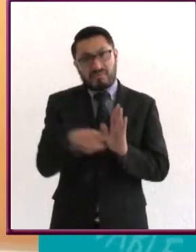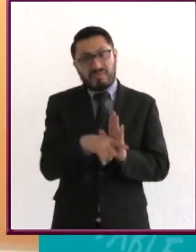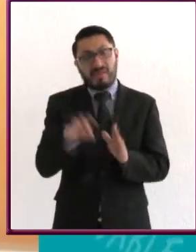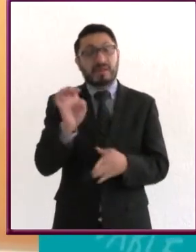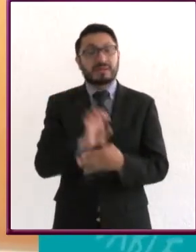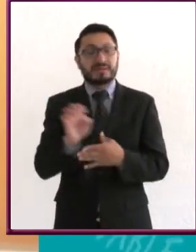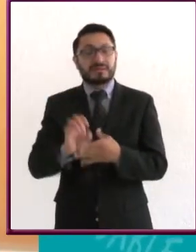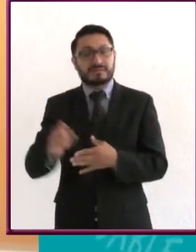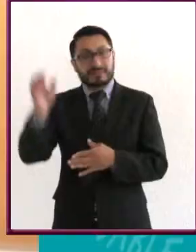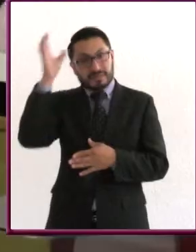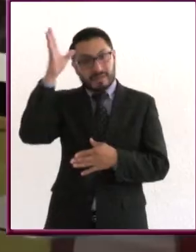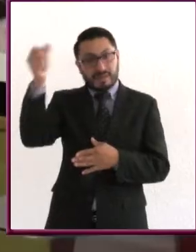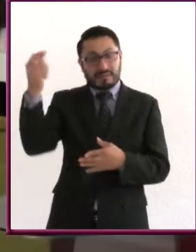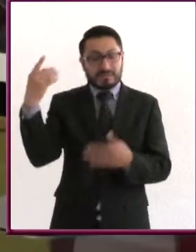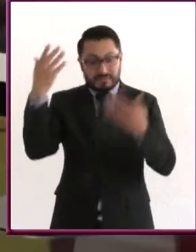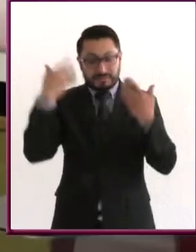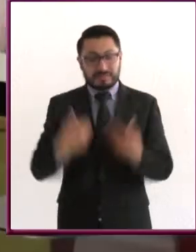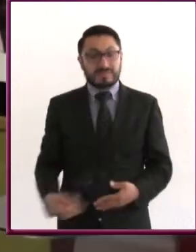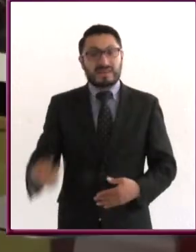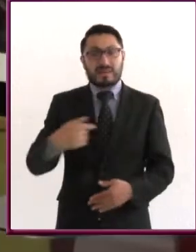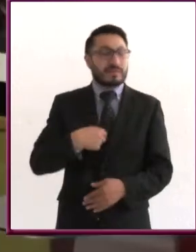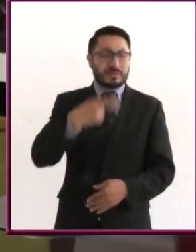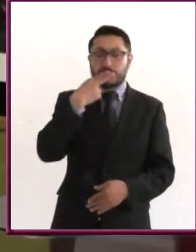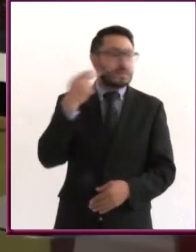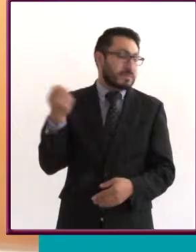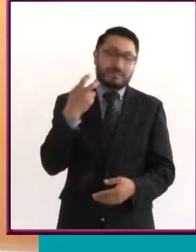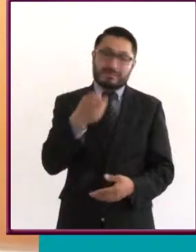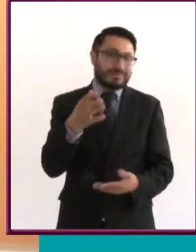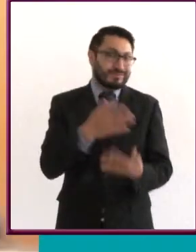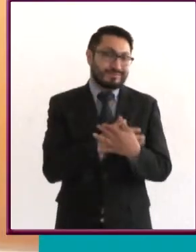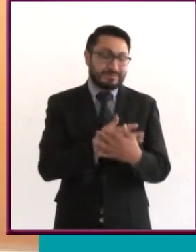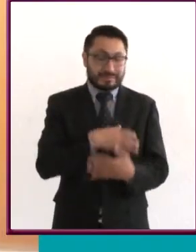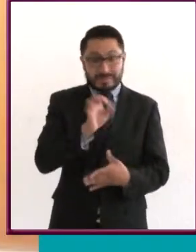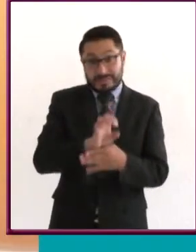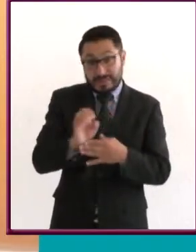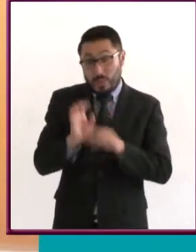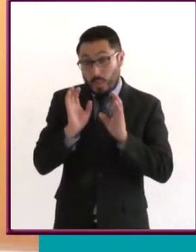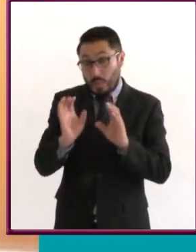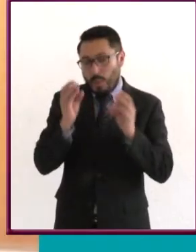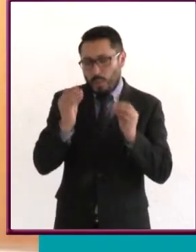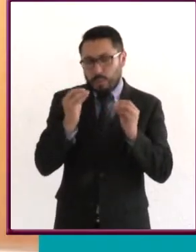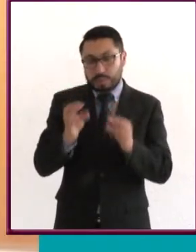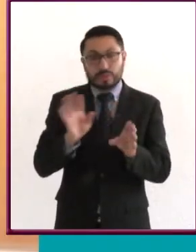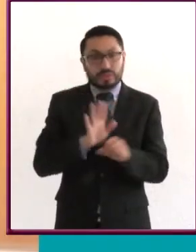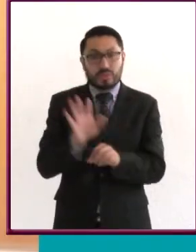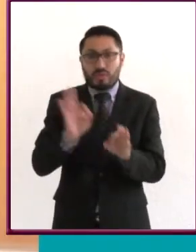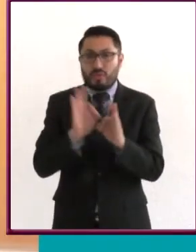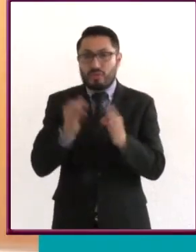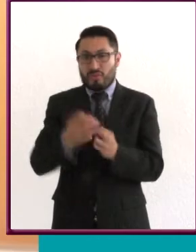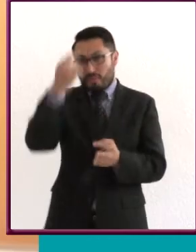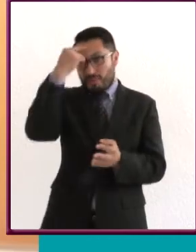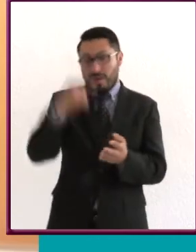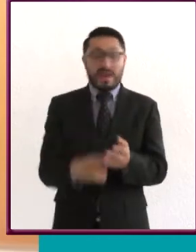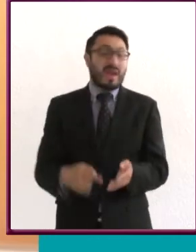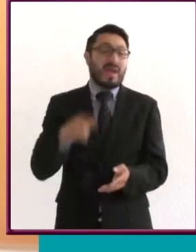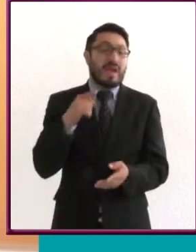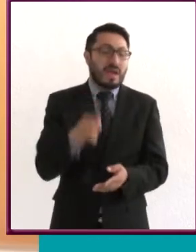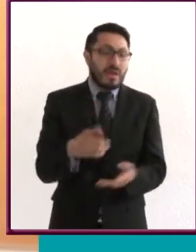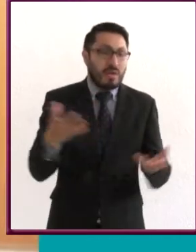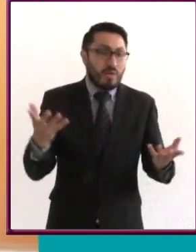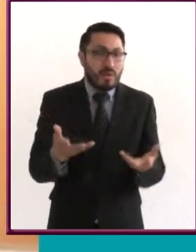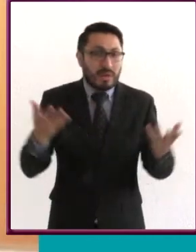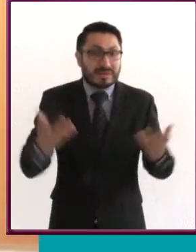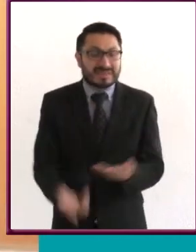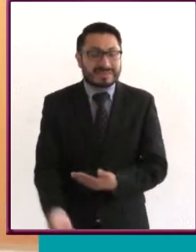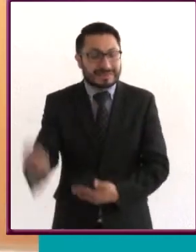autoconcepto va a ser que justamente no sirvo para eso. Entonces hay que tener mucho cuidado con estas creencias que